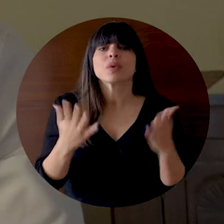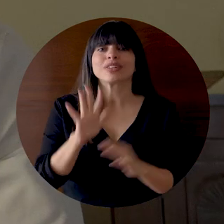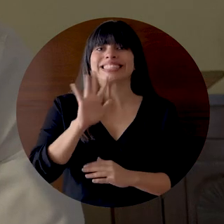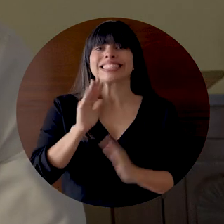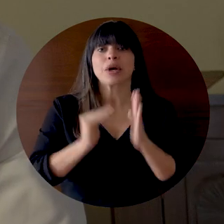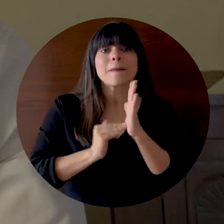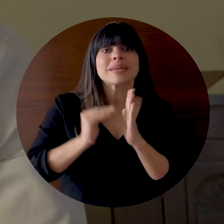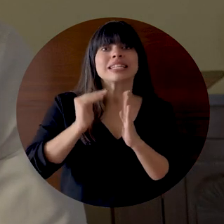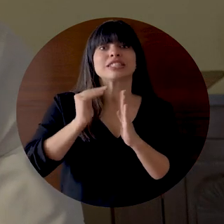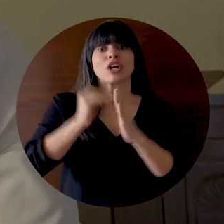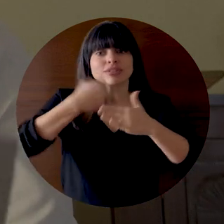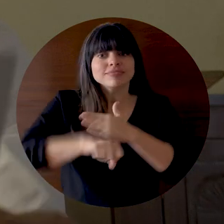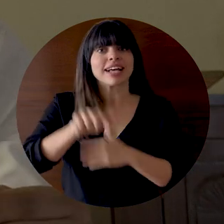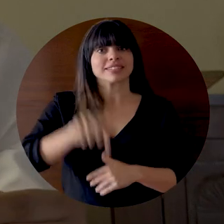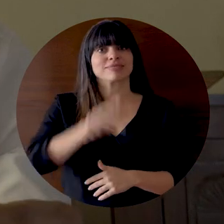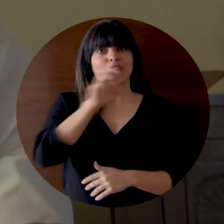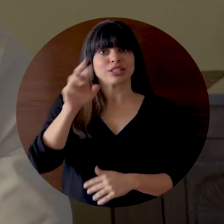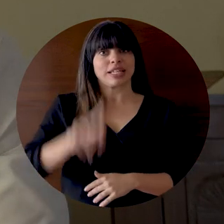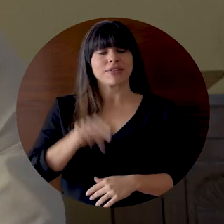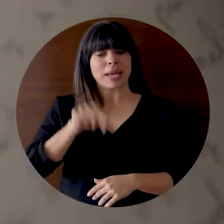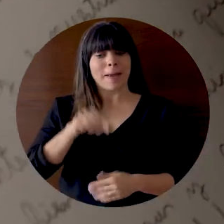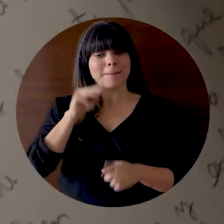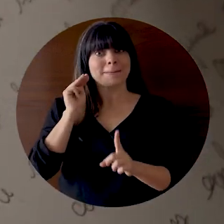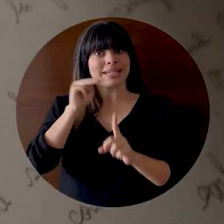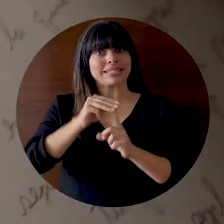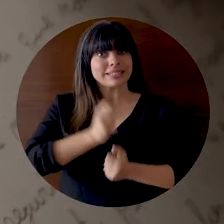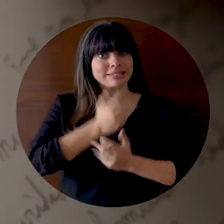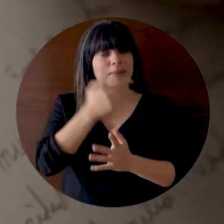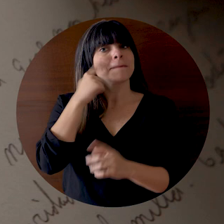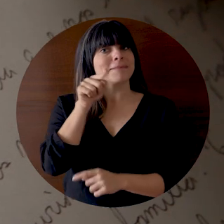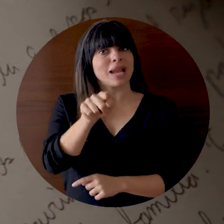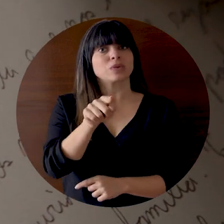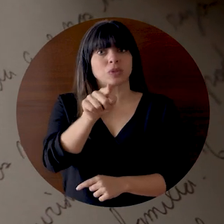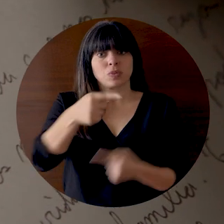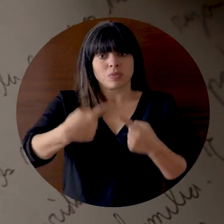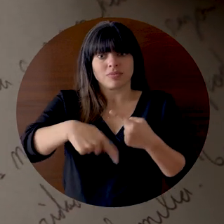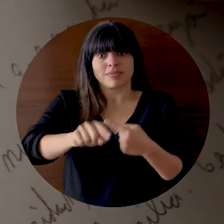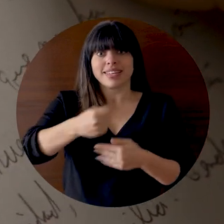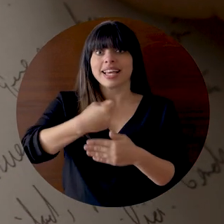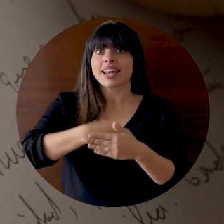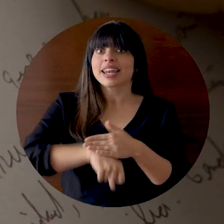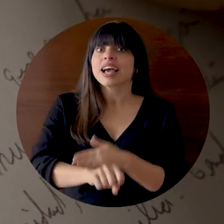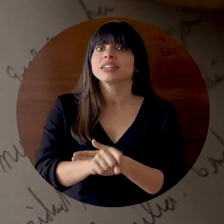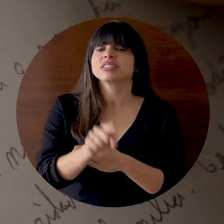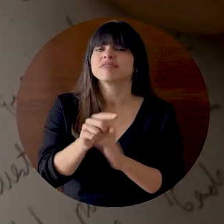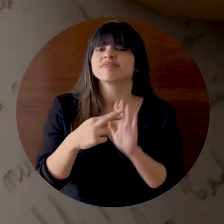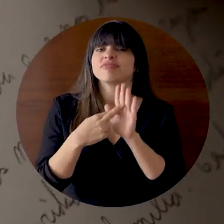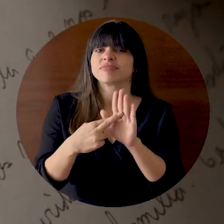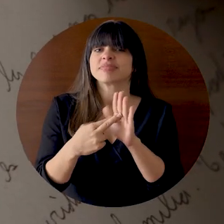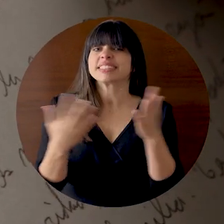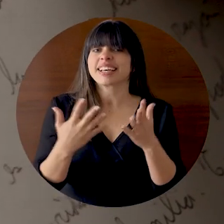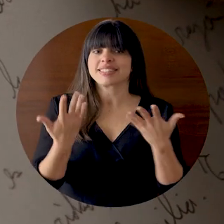de Costa Rica. Este mensaje es para vos. Vas a nacer y vas a representar no solo que